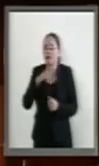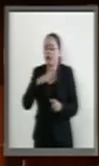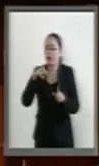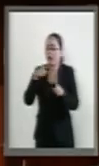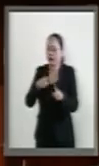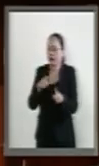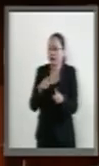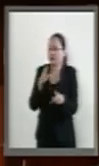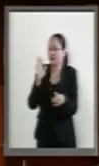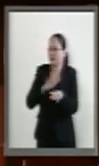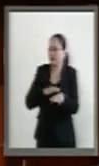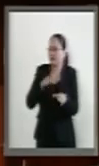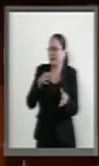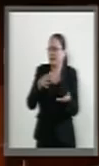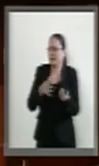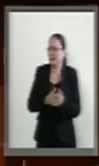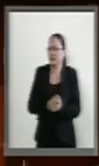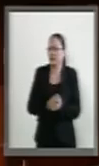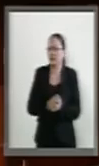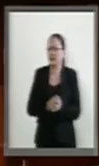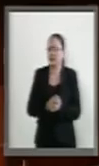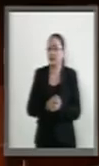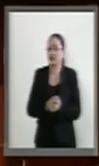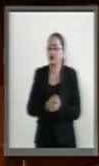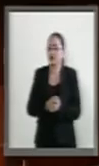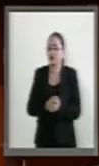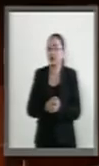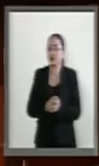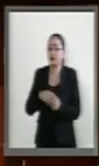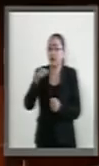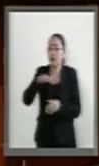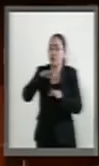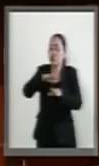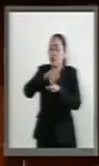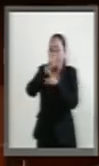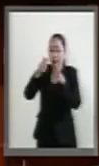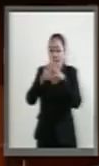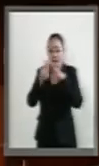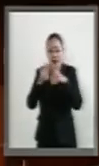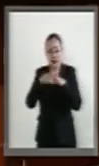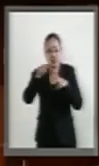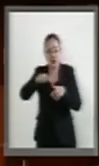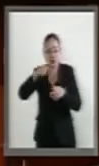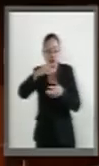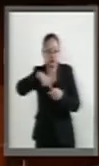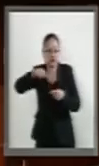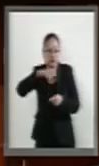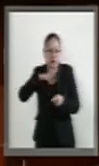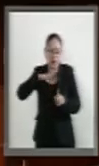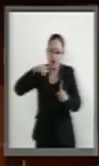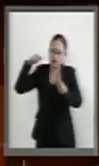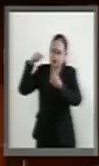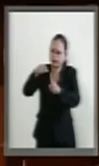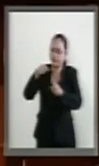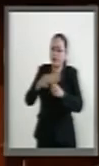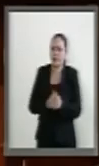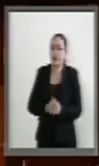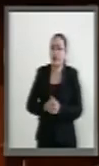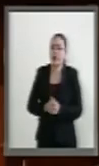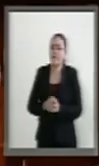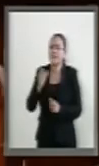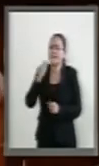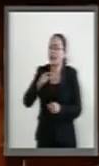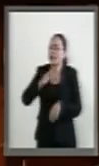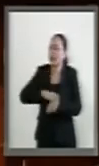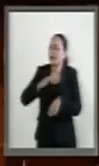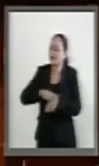revitalizar la conferencia regional de migración. Hemos también buscado que se vigoricen los